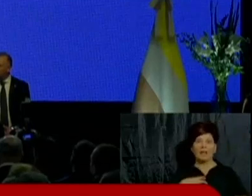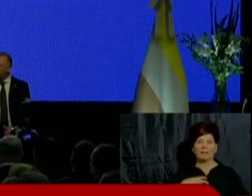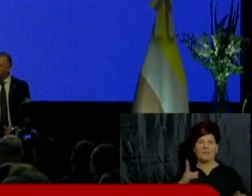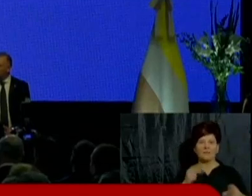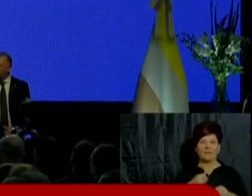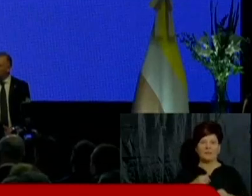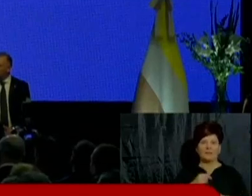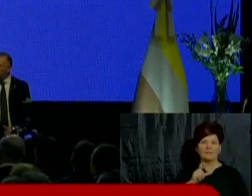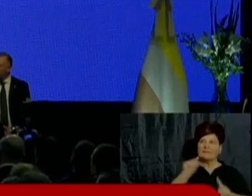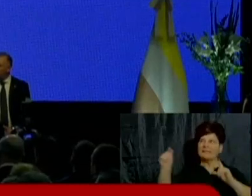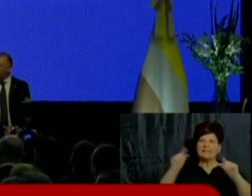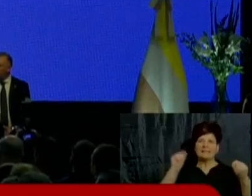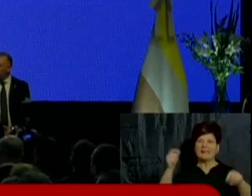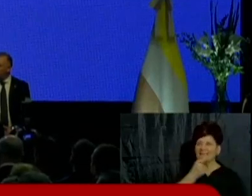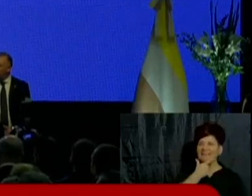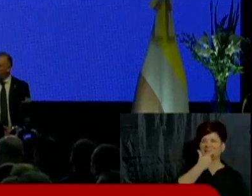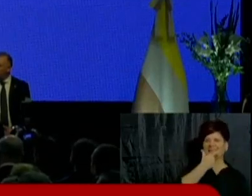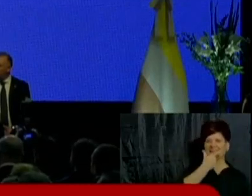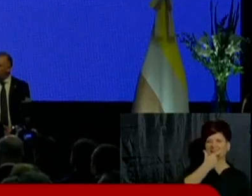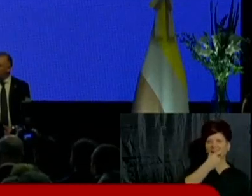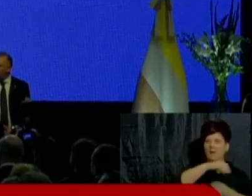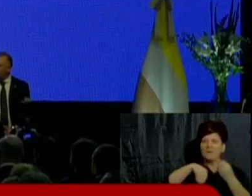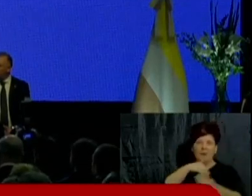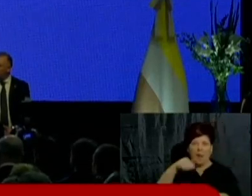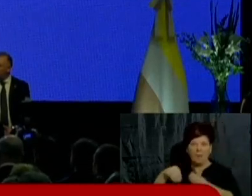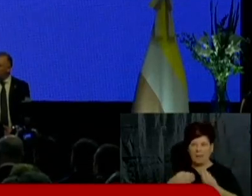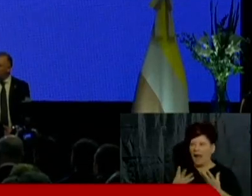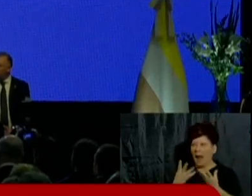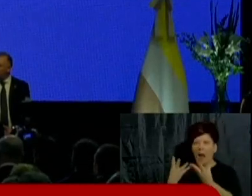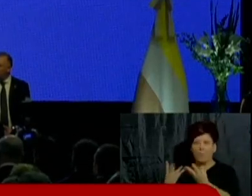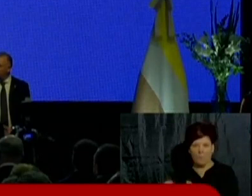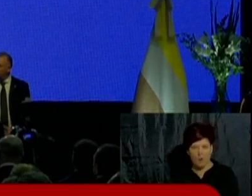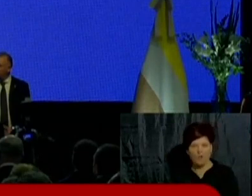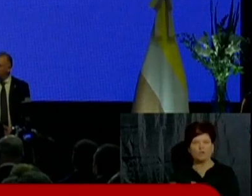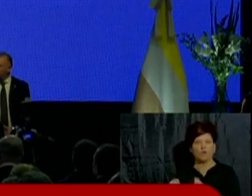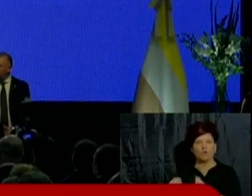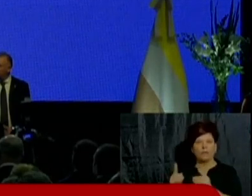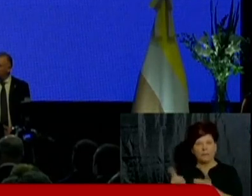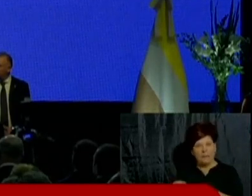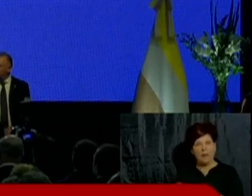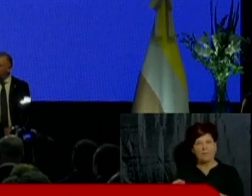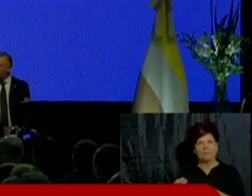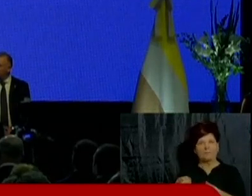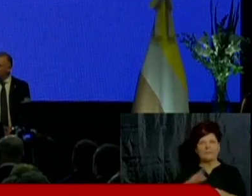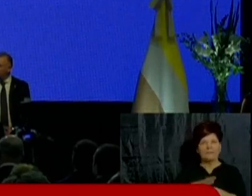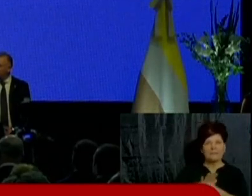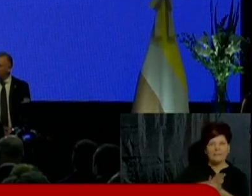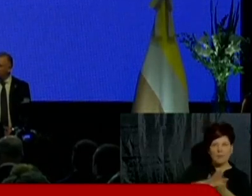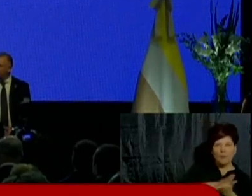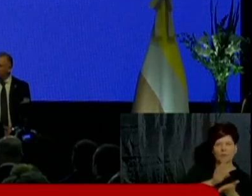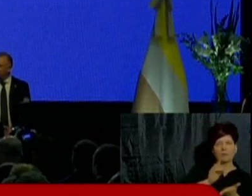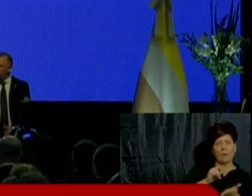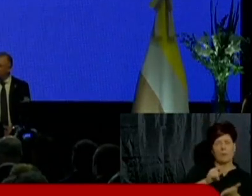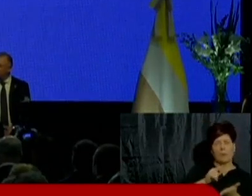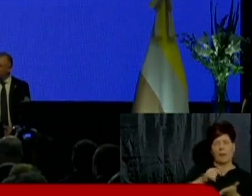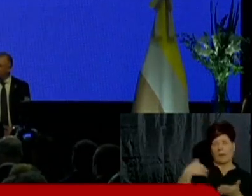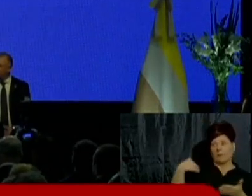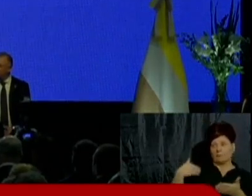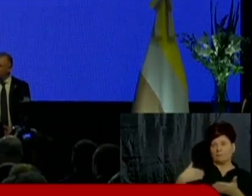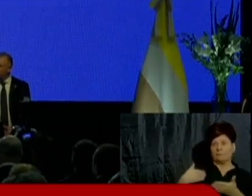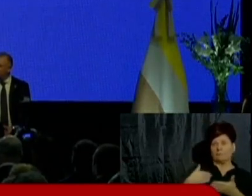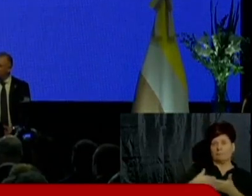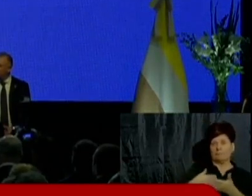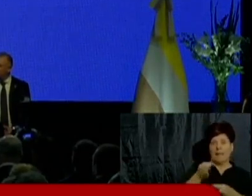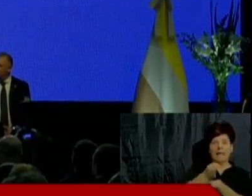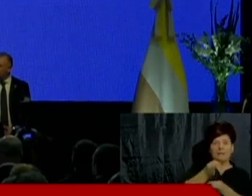varios anuncios interesantes, después seguramente haremos un pequeño resumen de los temas que ha tratado el intendente,